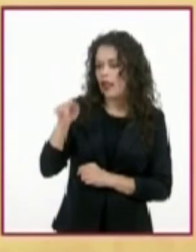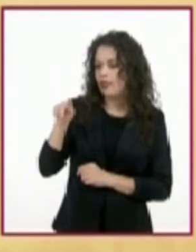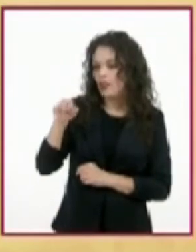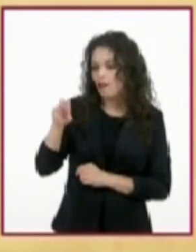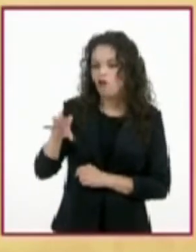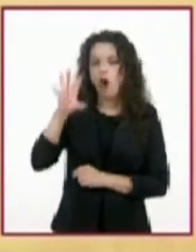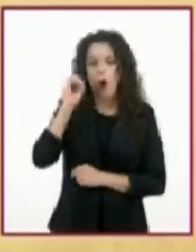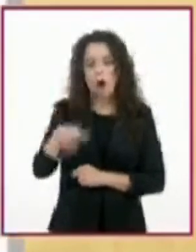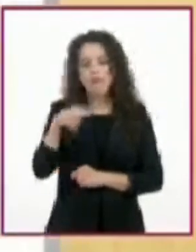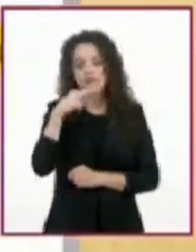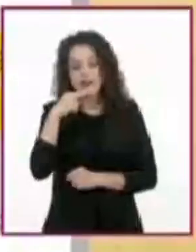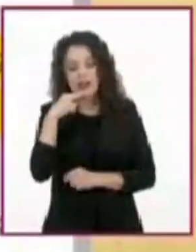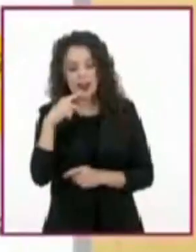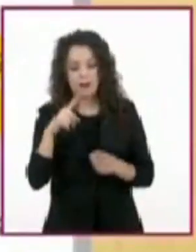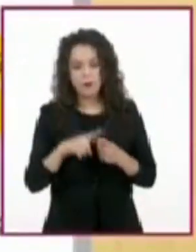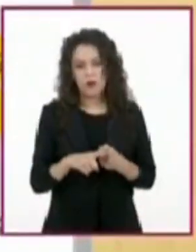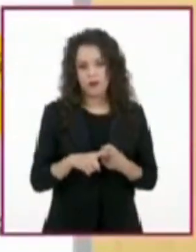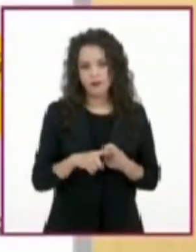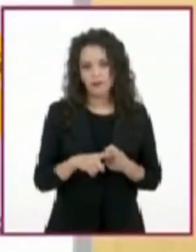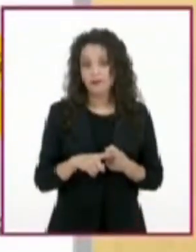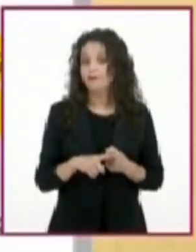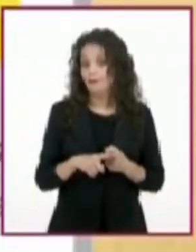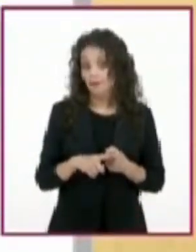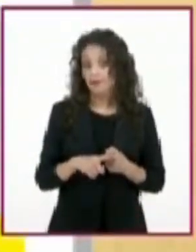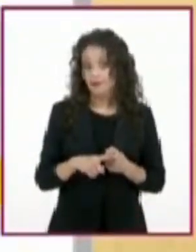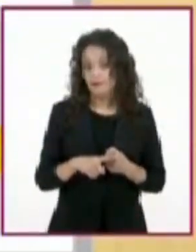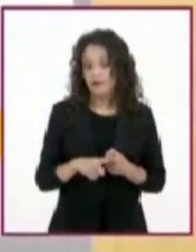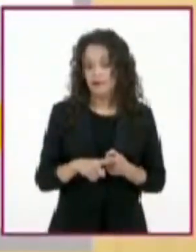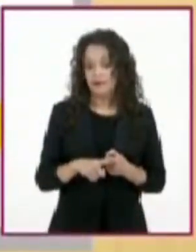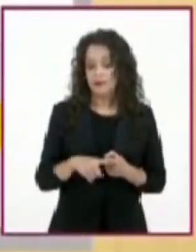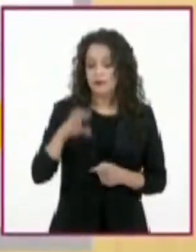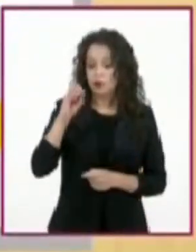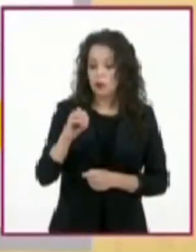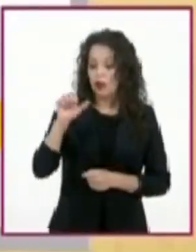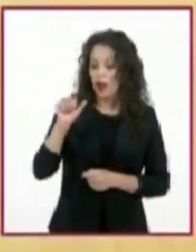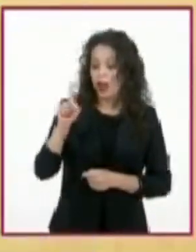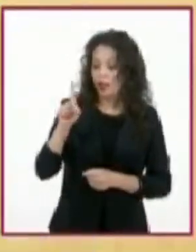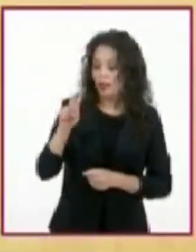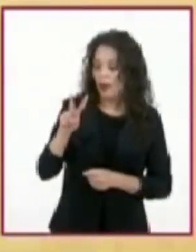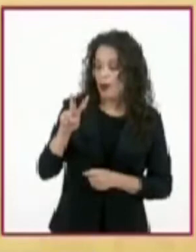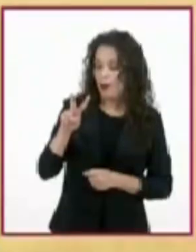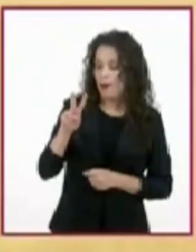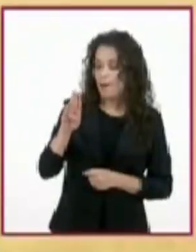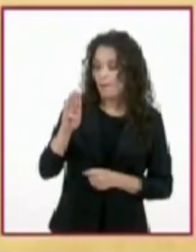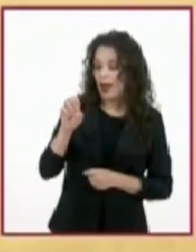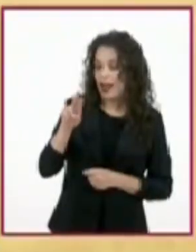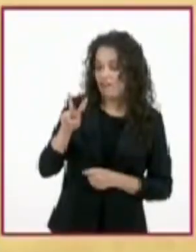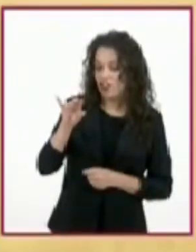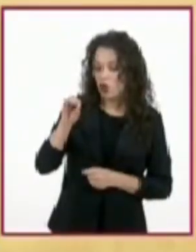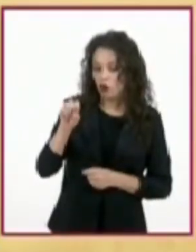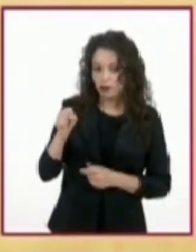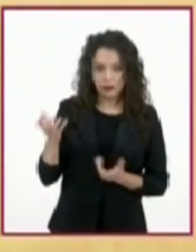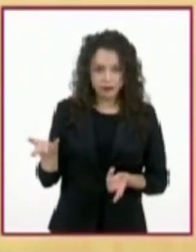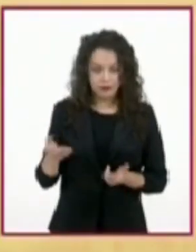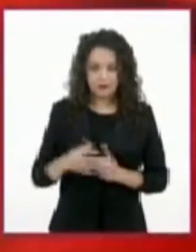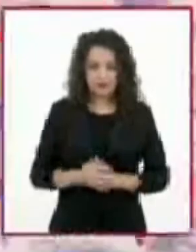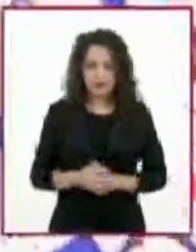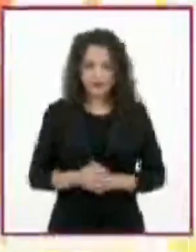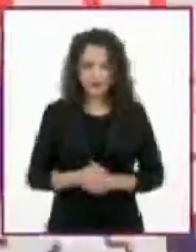subrayar, destacar, adverbios como principalmente, especialmente, entre otros.